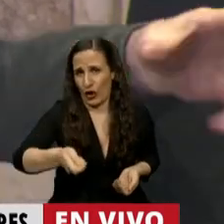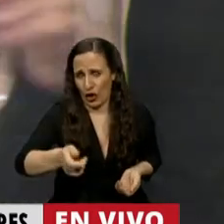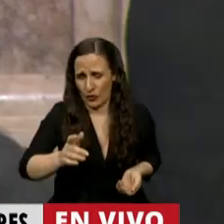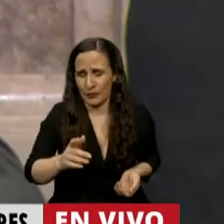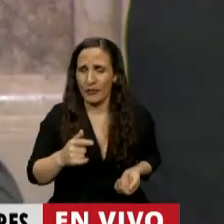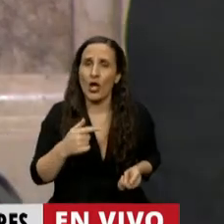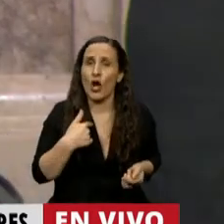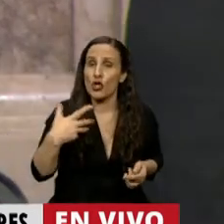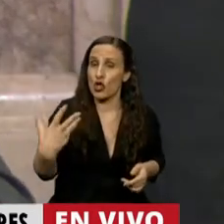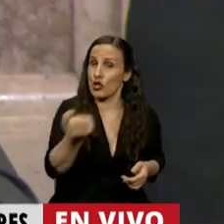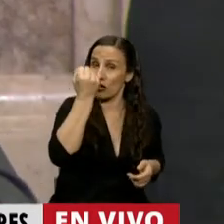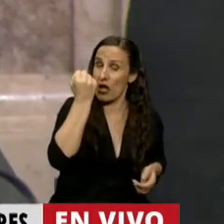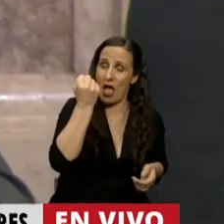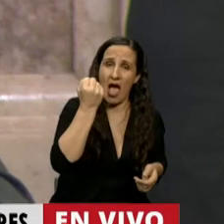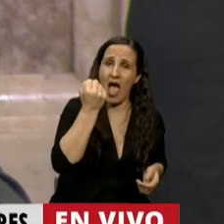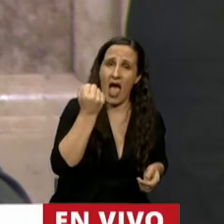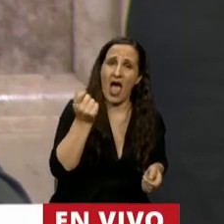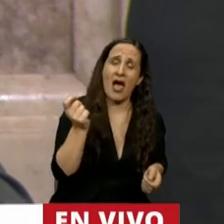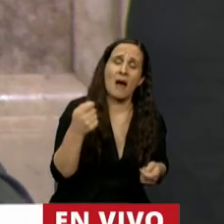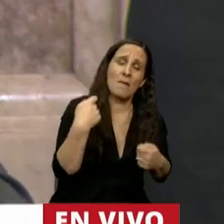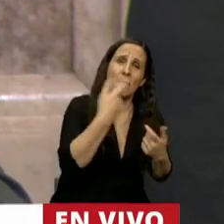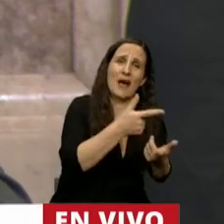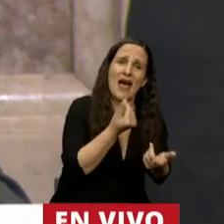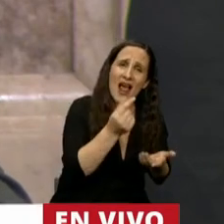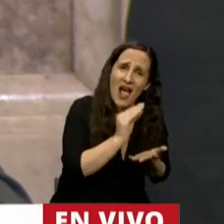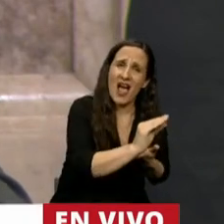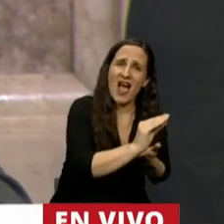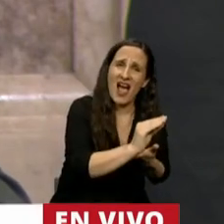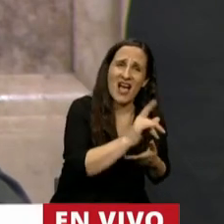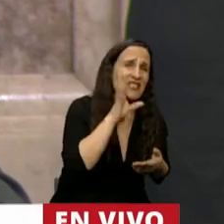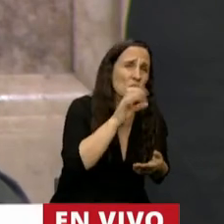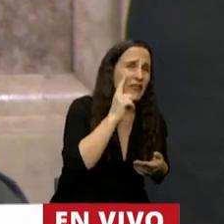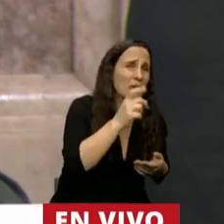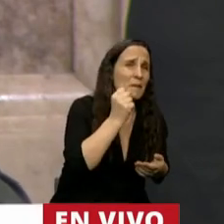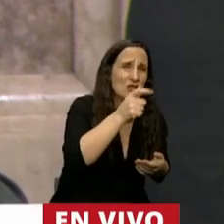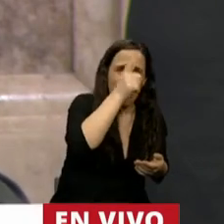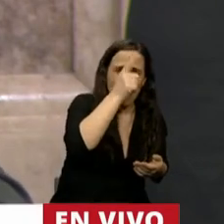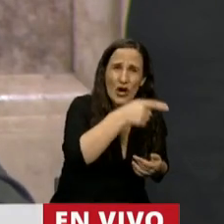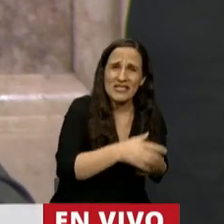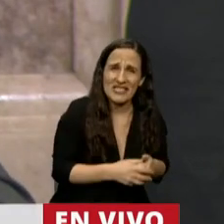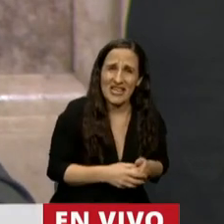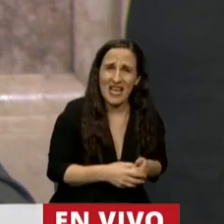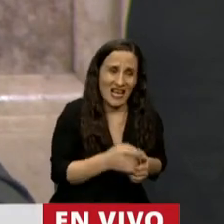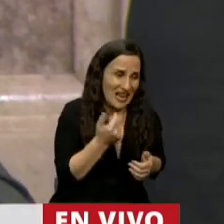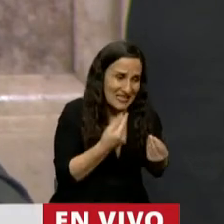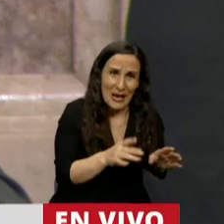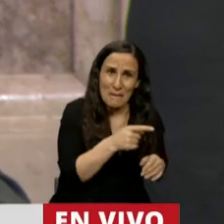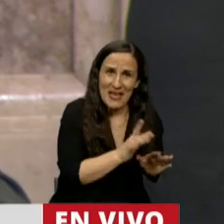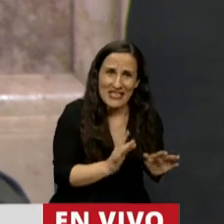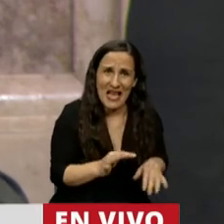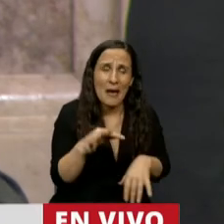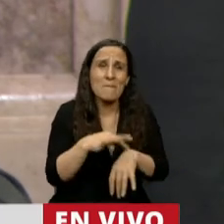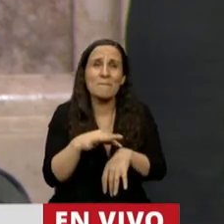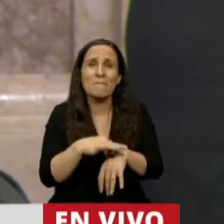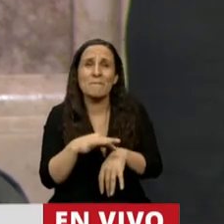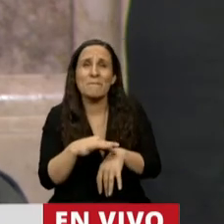Y lo vamos a destinar a armar a la bonaerense, a darle un sueldo de 50 mil pesos al policía que recién se inicia, cuando los médicos